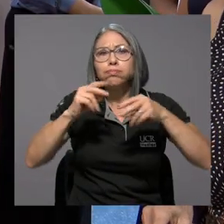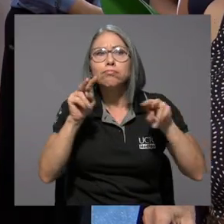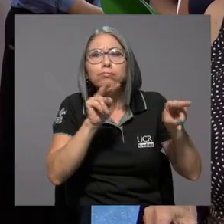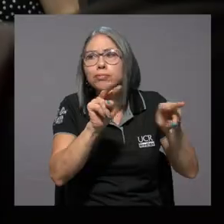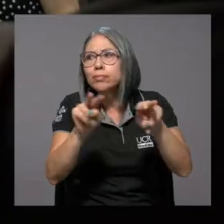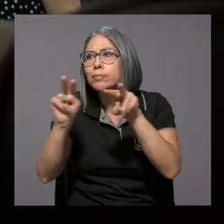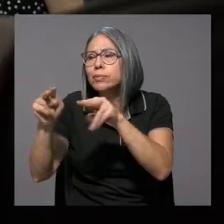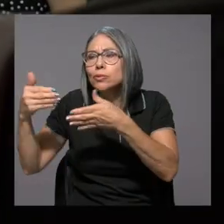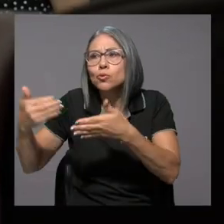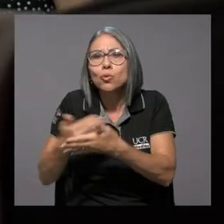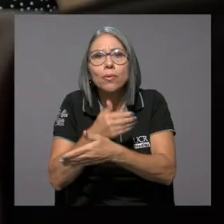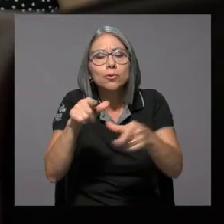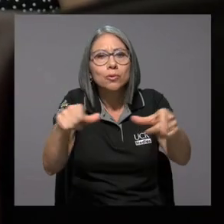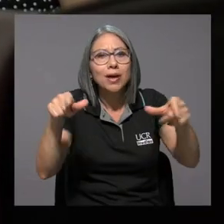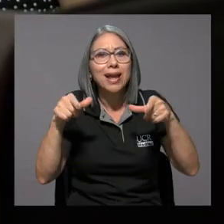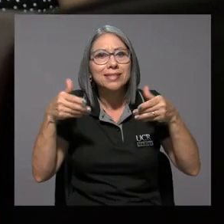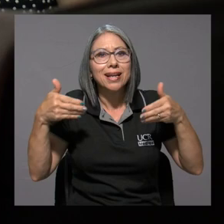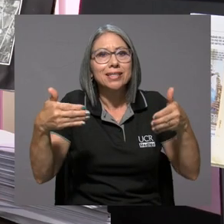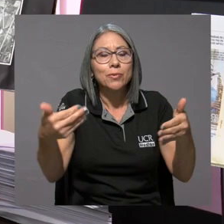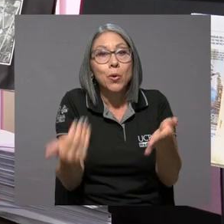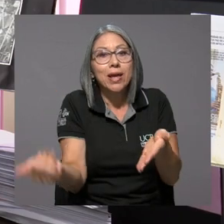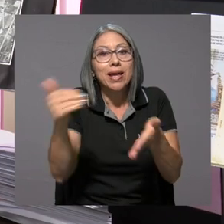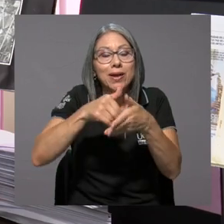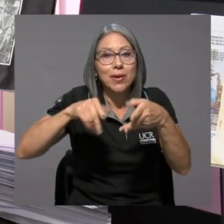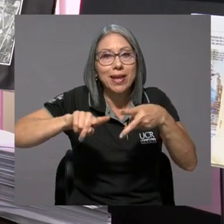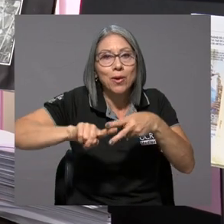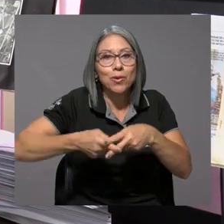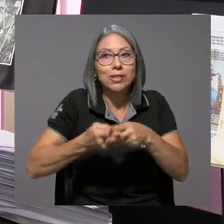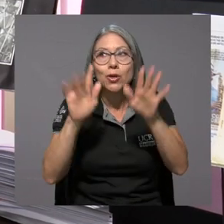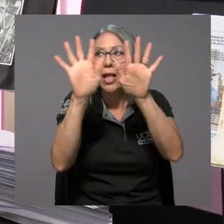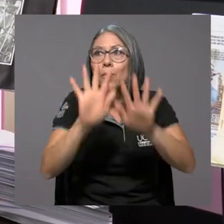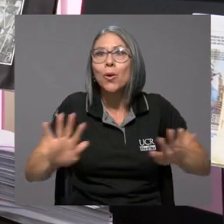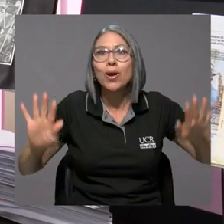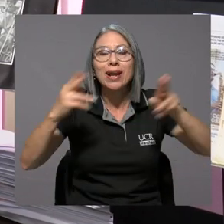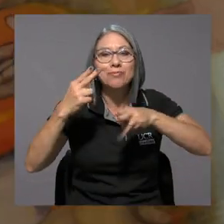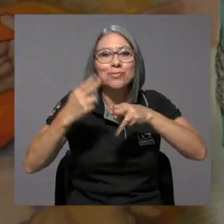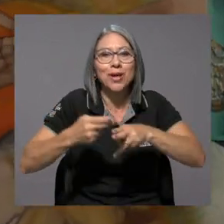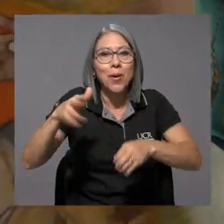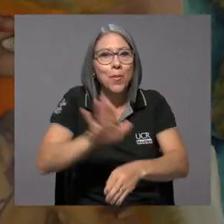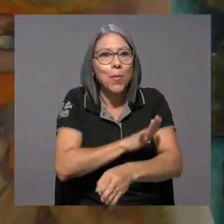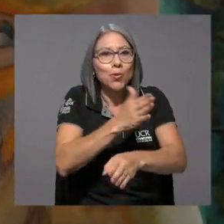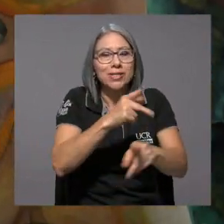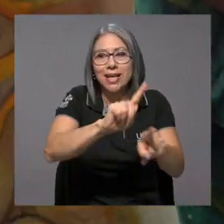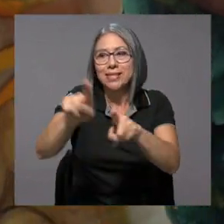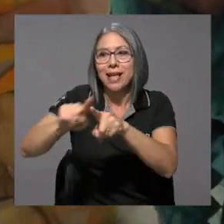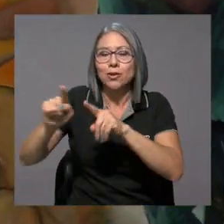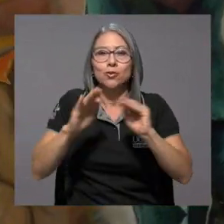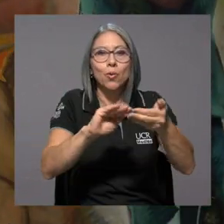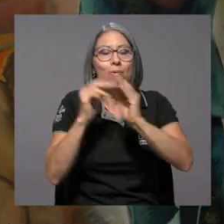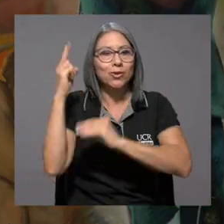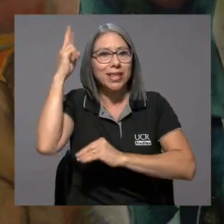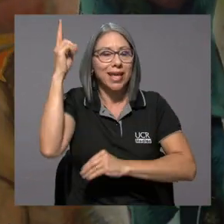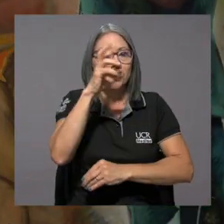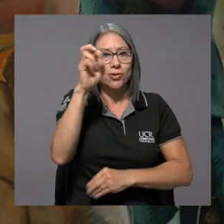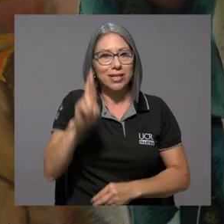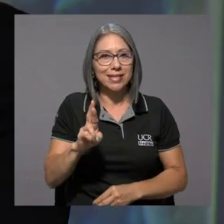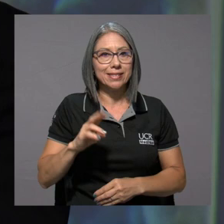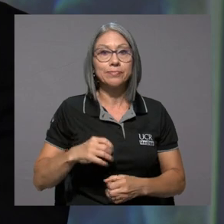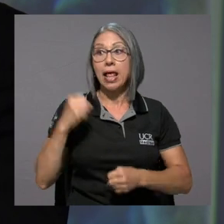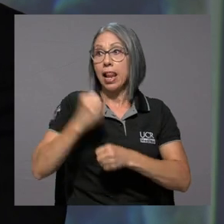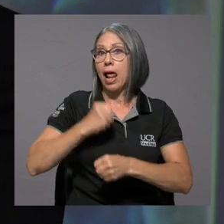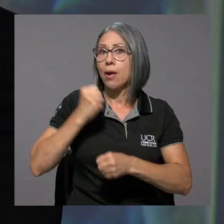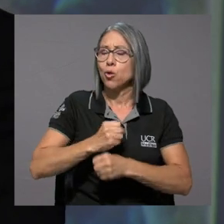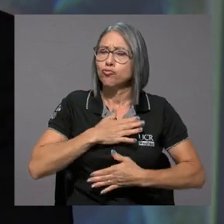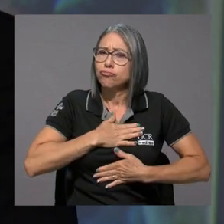espacios del archivo y la reinauguración del mural Las Músicas en los Pueblos Indígenas Costarricenses. La